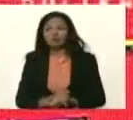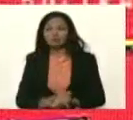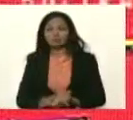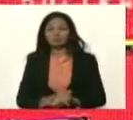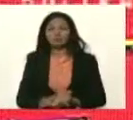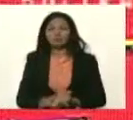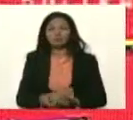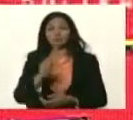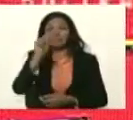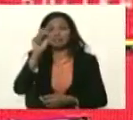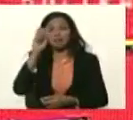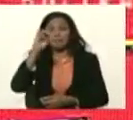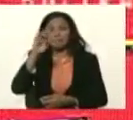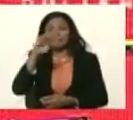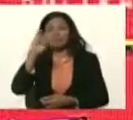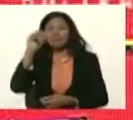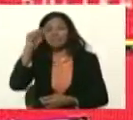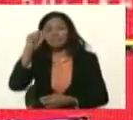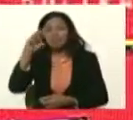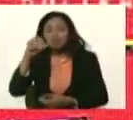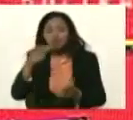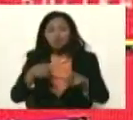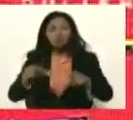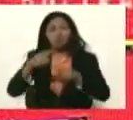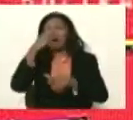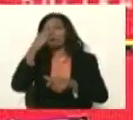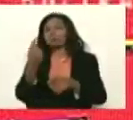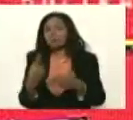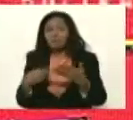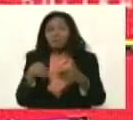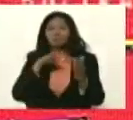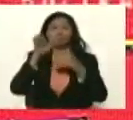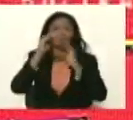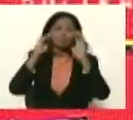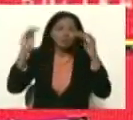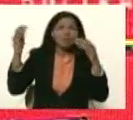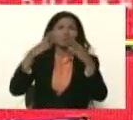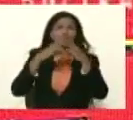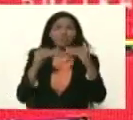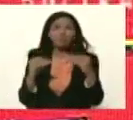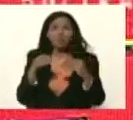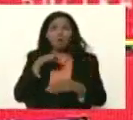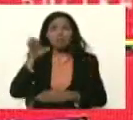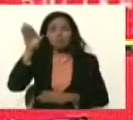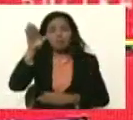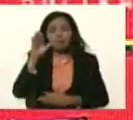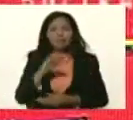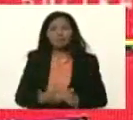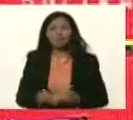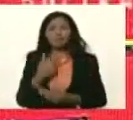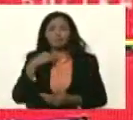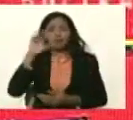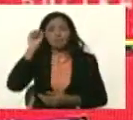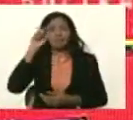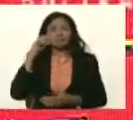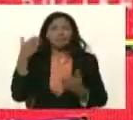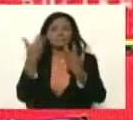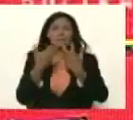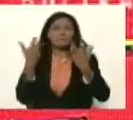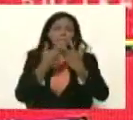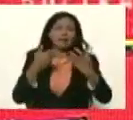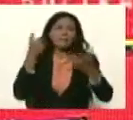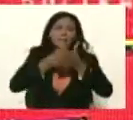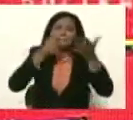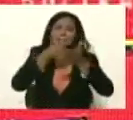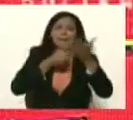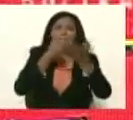Tamarindo en la Matanza en Zamora en Cerro Grande el valle el valle de las batallas el